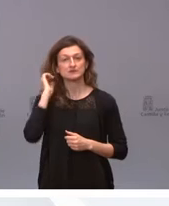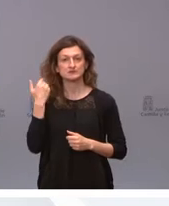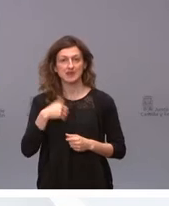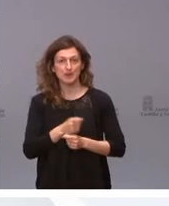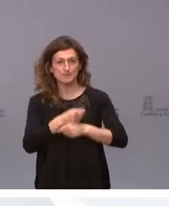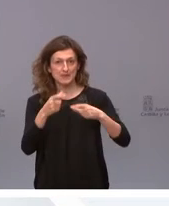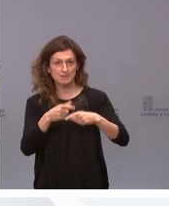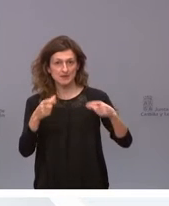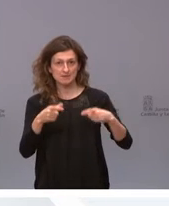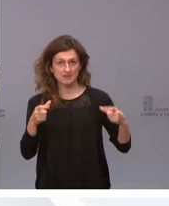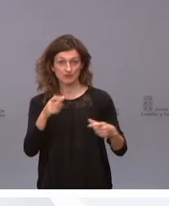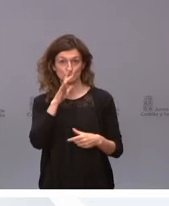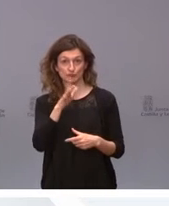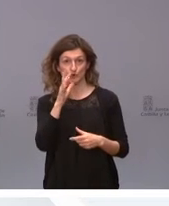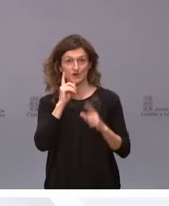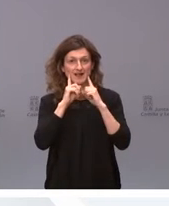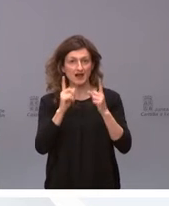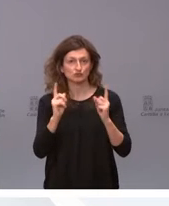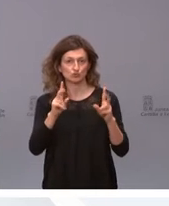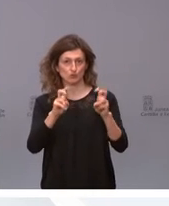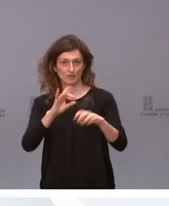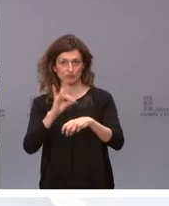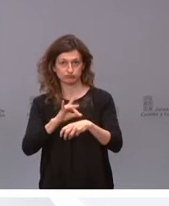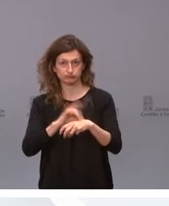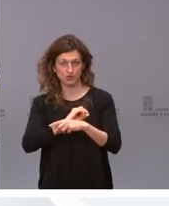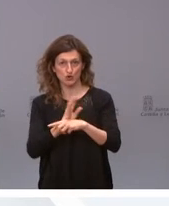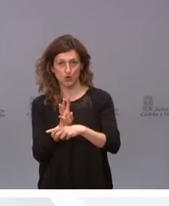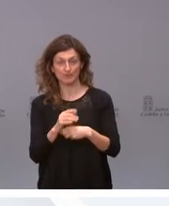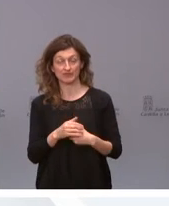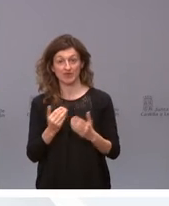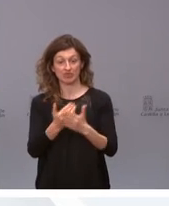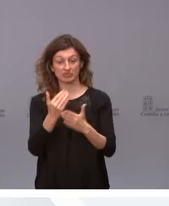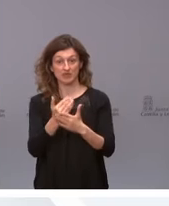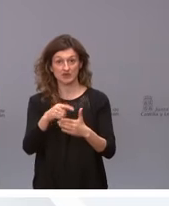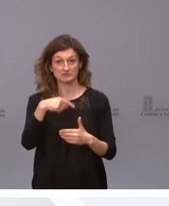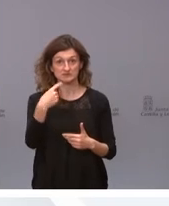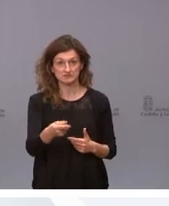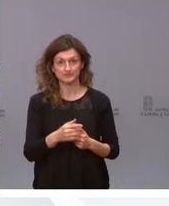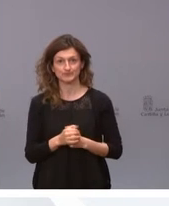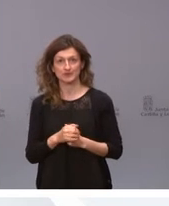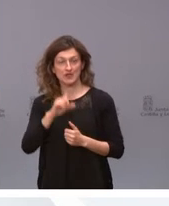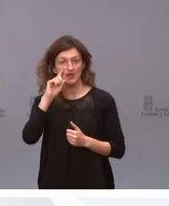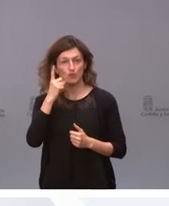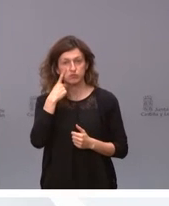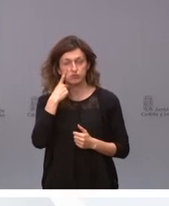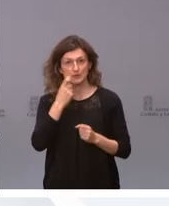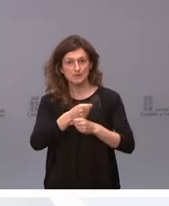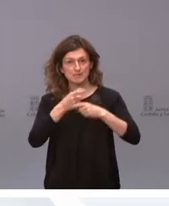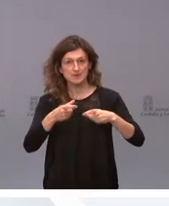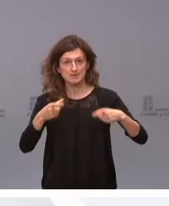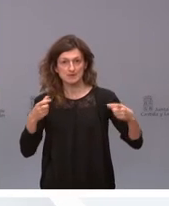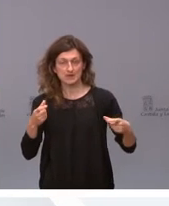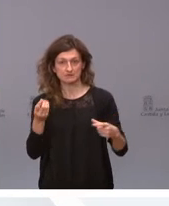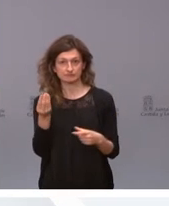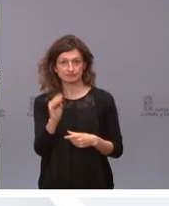aumento derivado del aumento de nuevos casos y probablemente en unos días encontraremos un aumento de